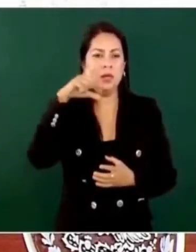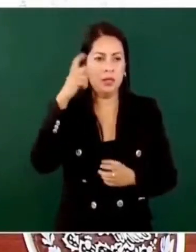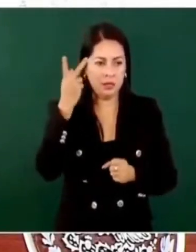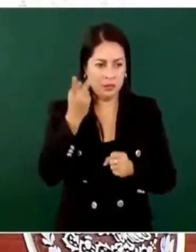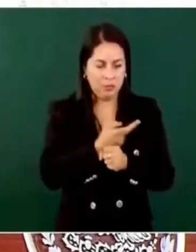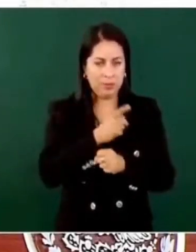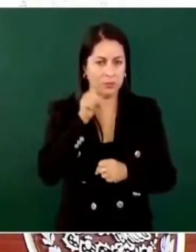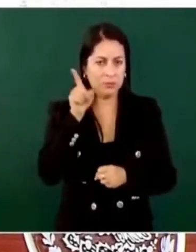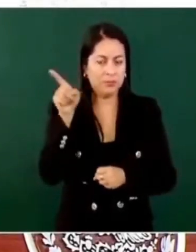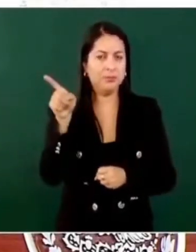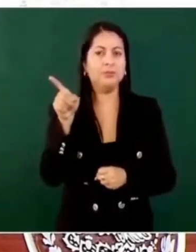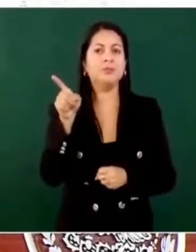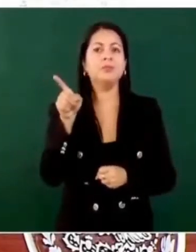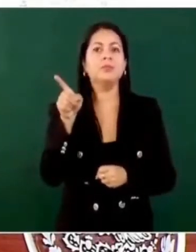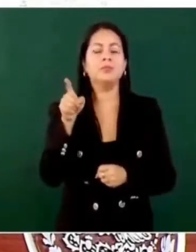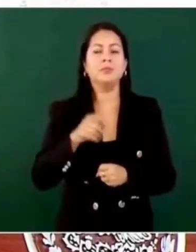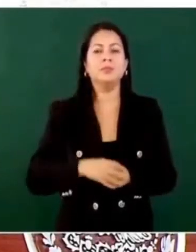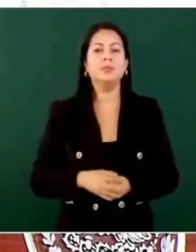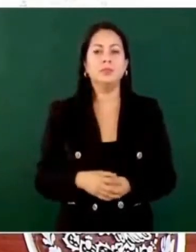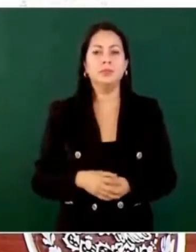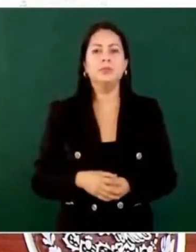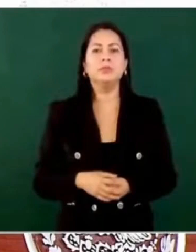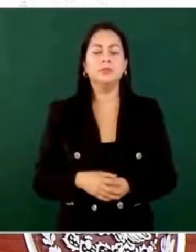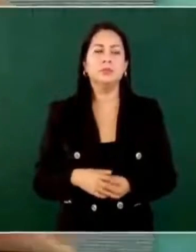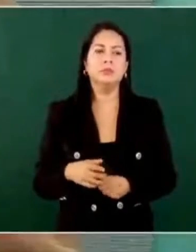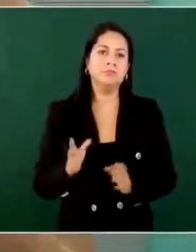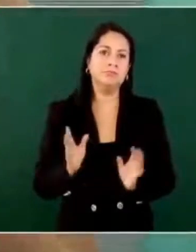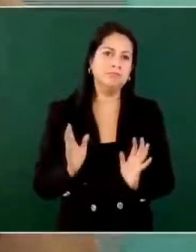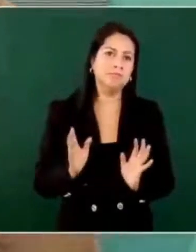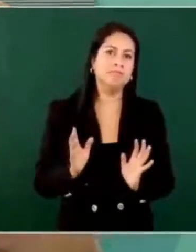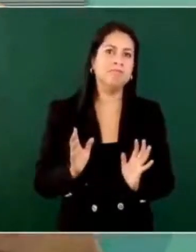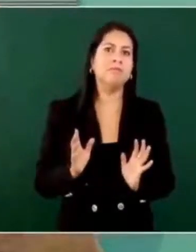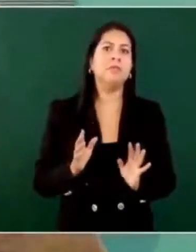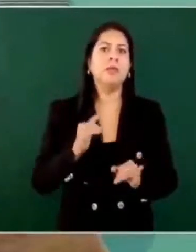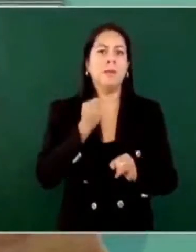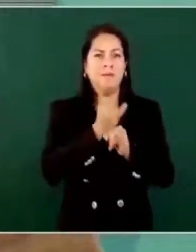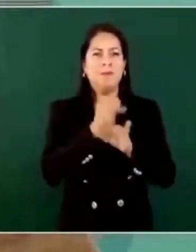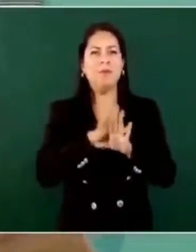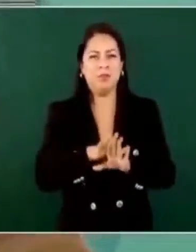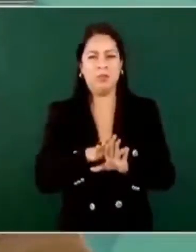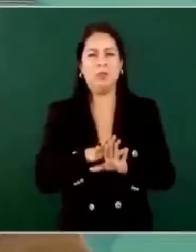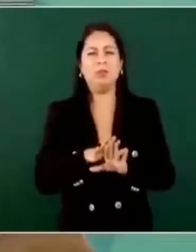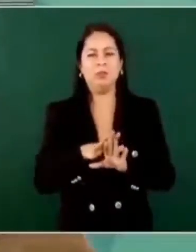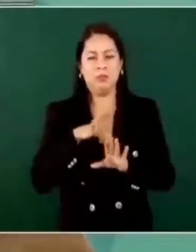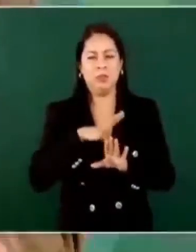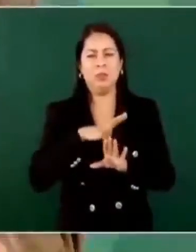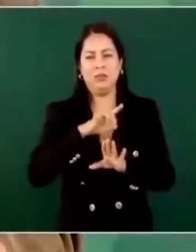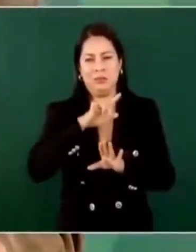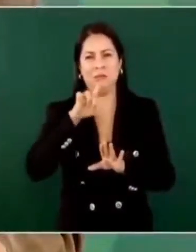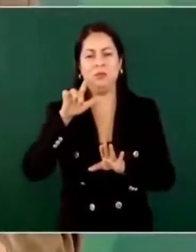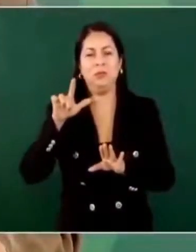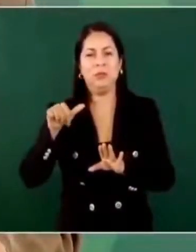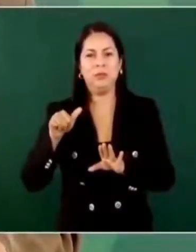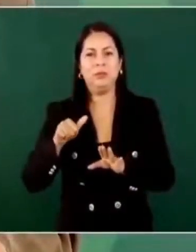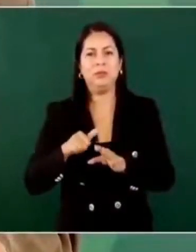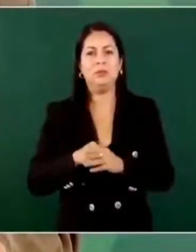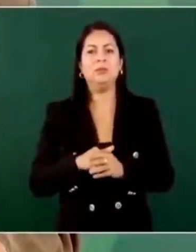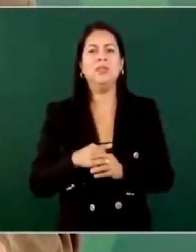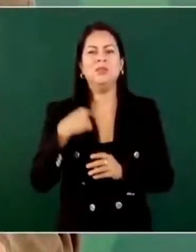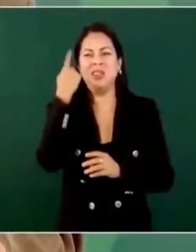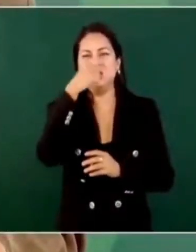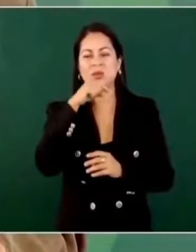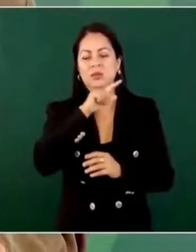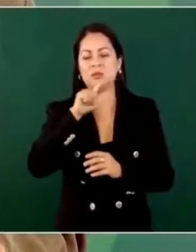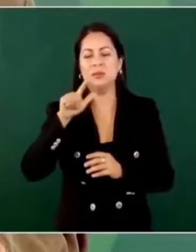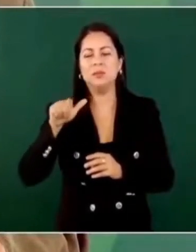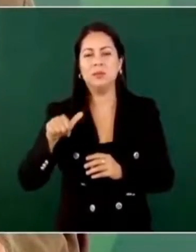vamos a tener más información en unas horas más,